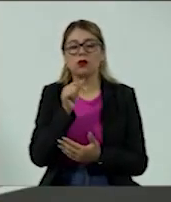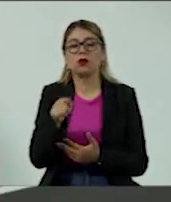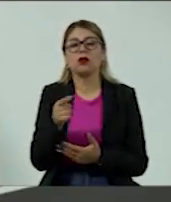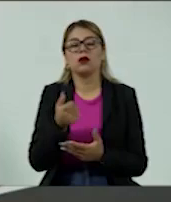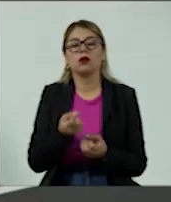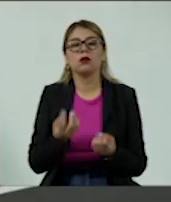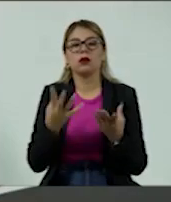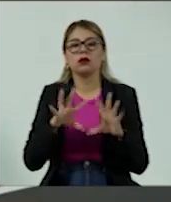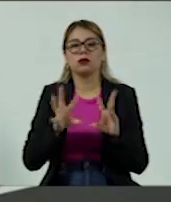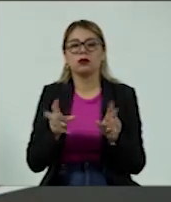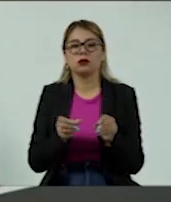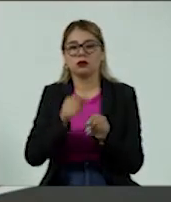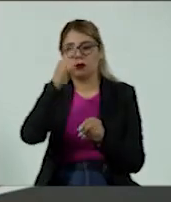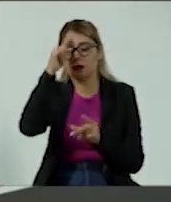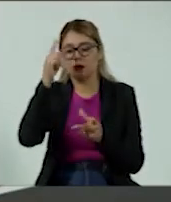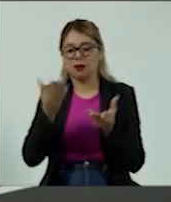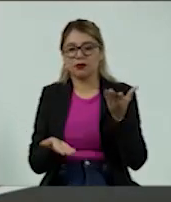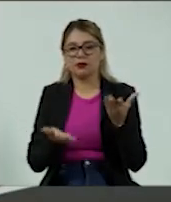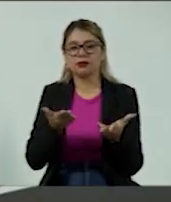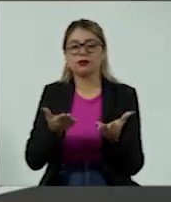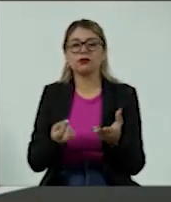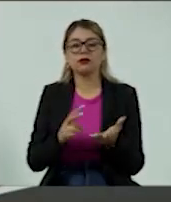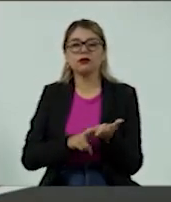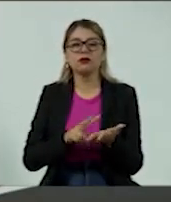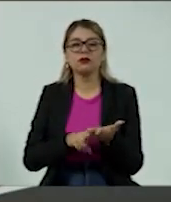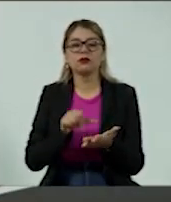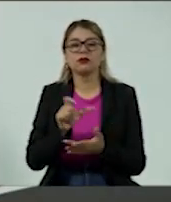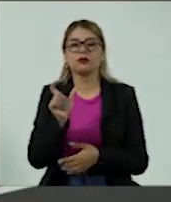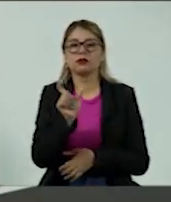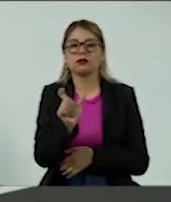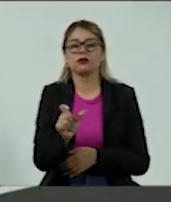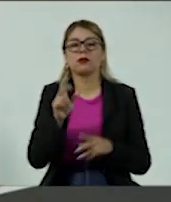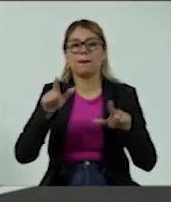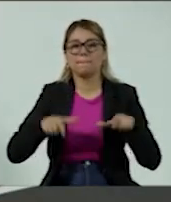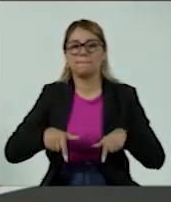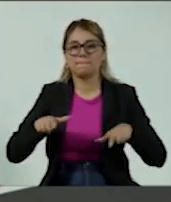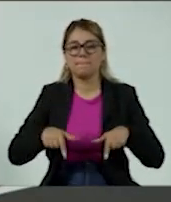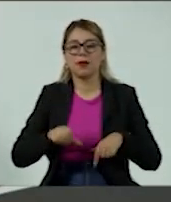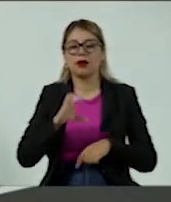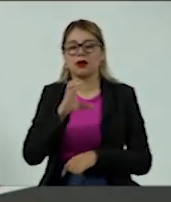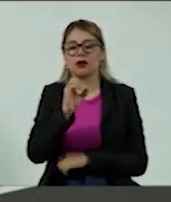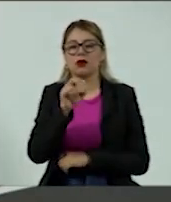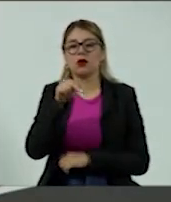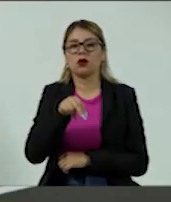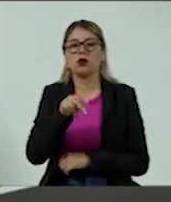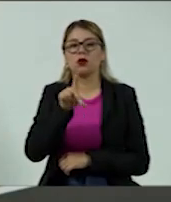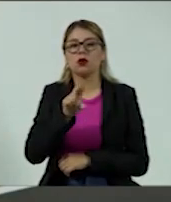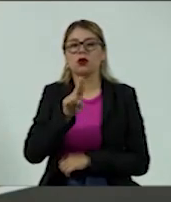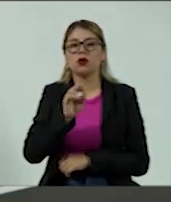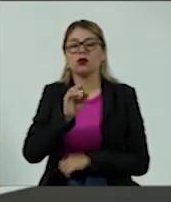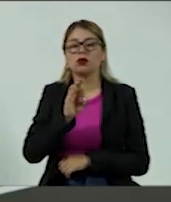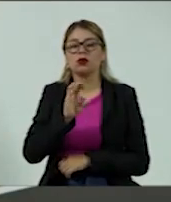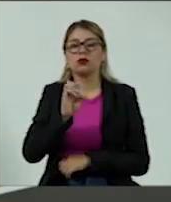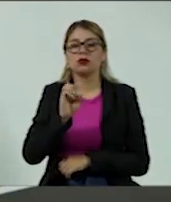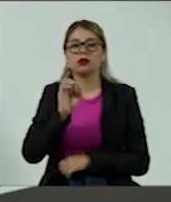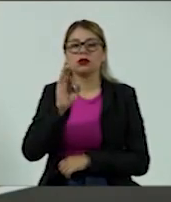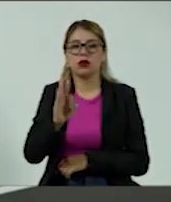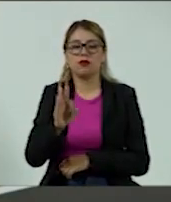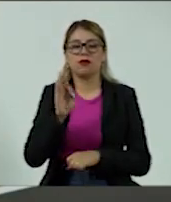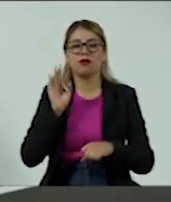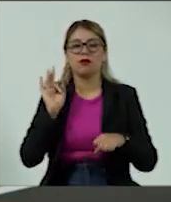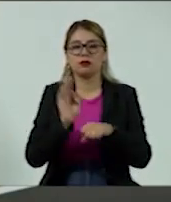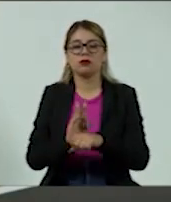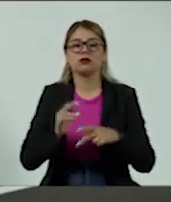costo anual total para comparar el costo de las tarjetas. En la página de la Conducef, es la Comisión Nacional para la Defensa de los Usuarios